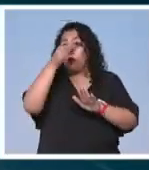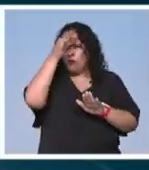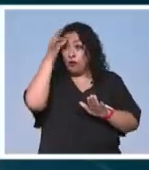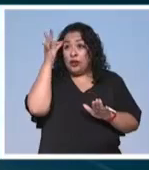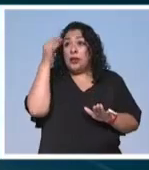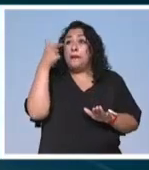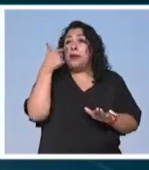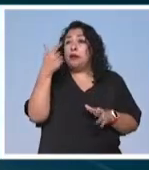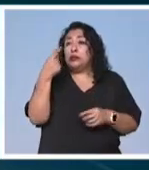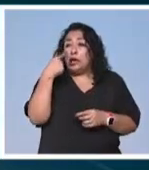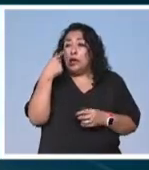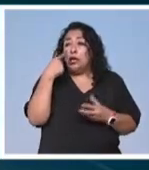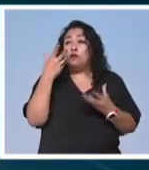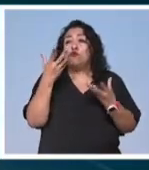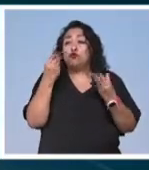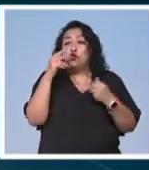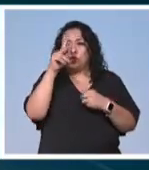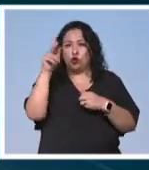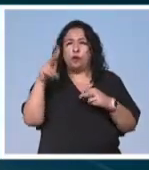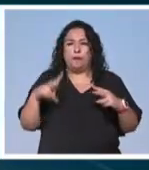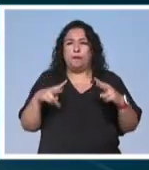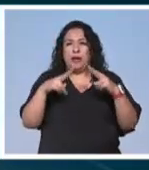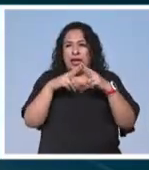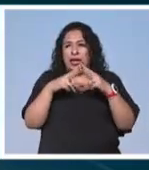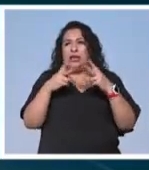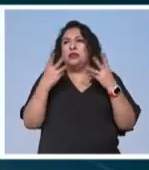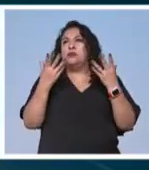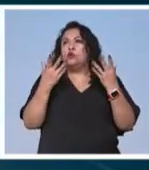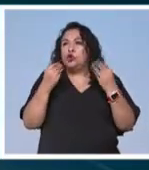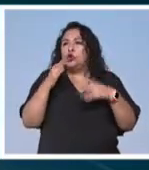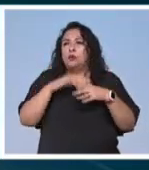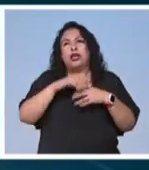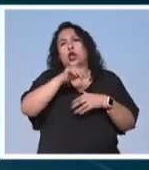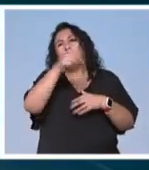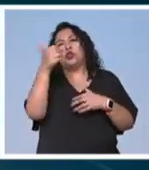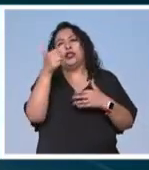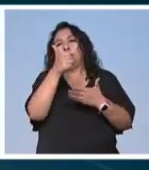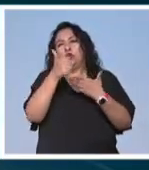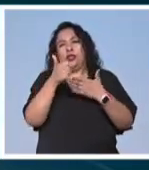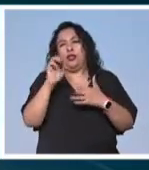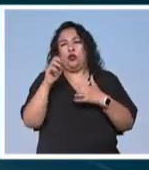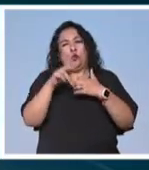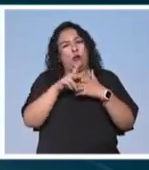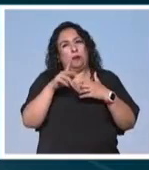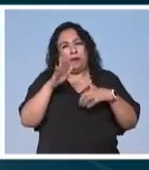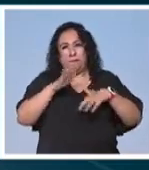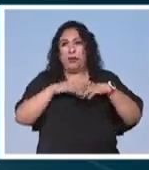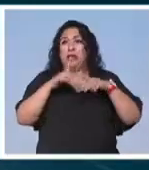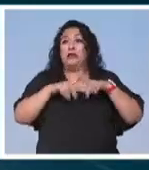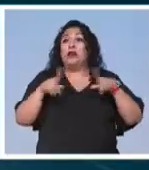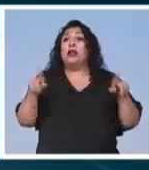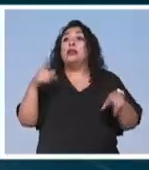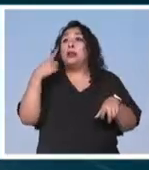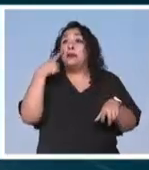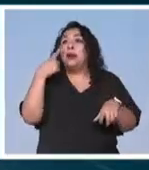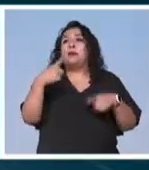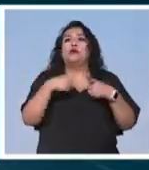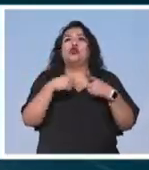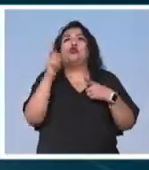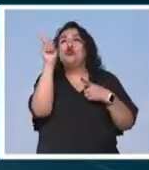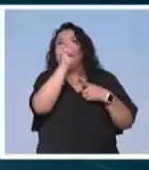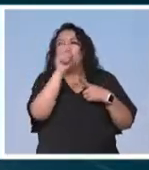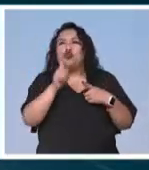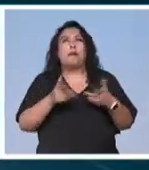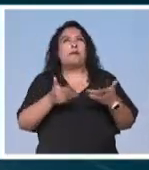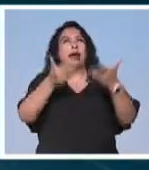encuentras mucho en París la encuentras mucho más que en otras ciudades europeas la encuentras en grafitis